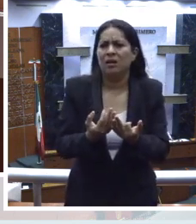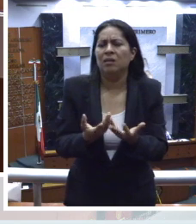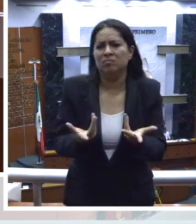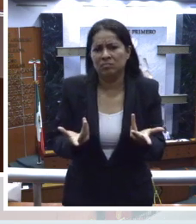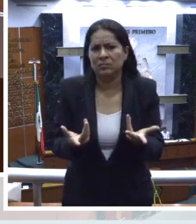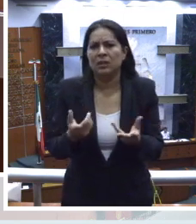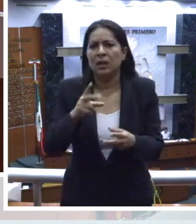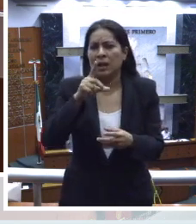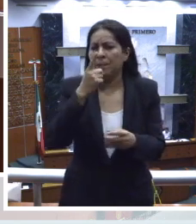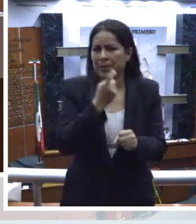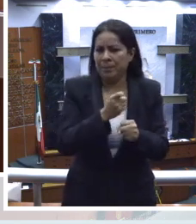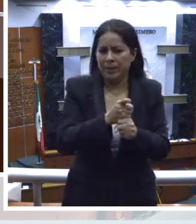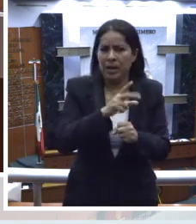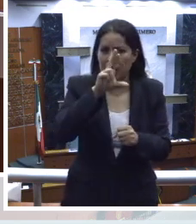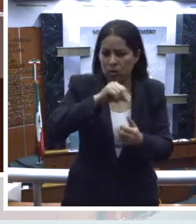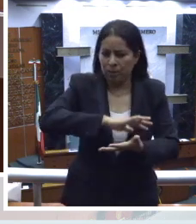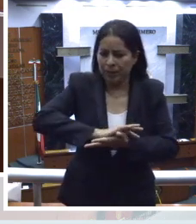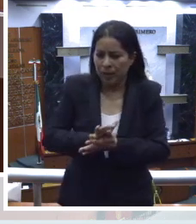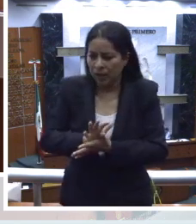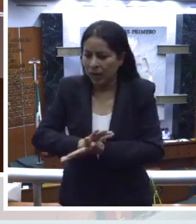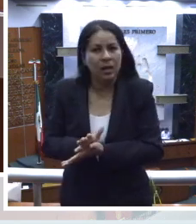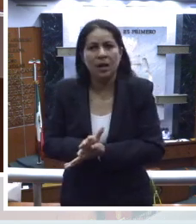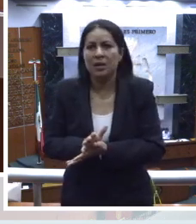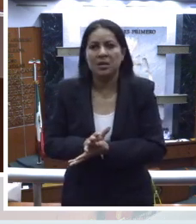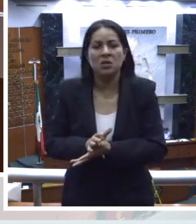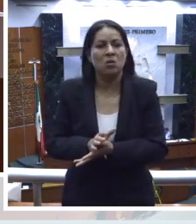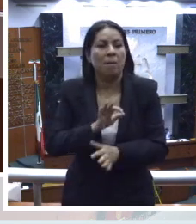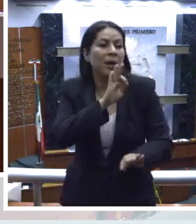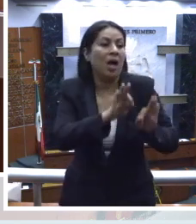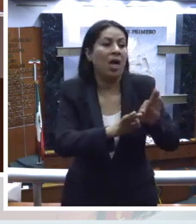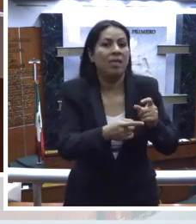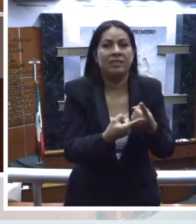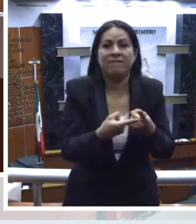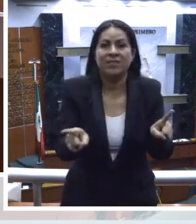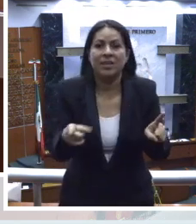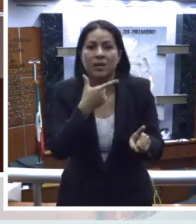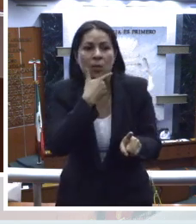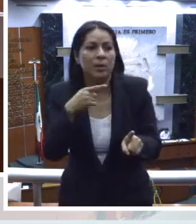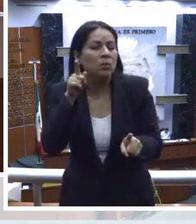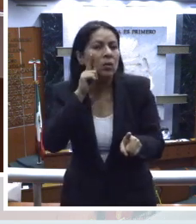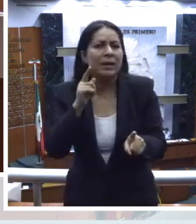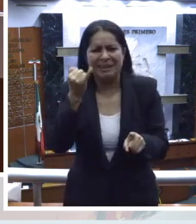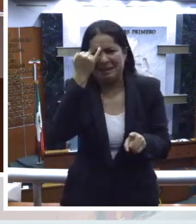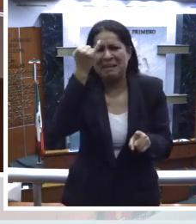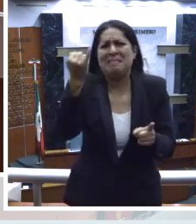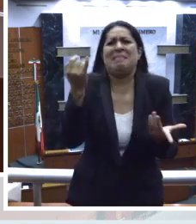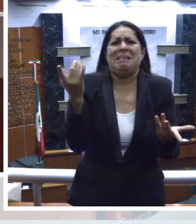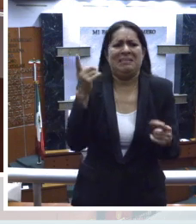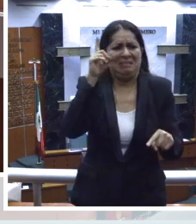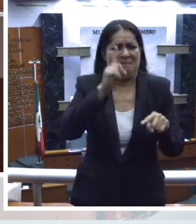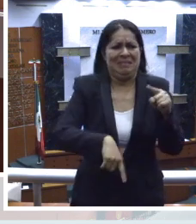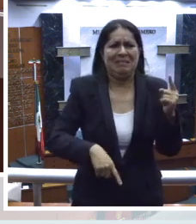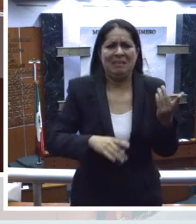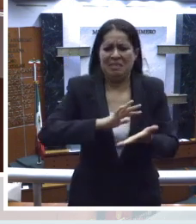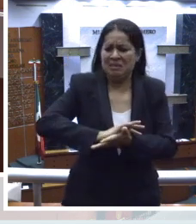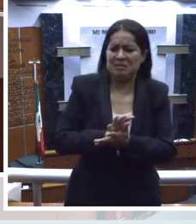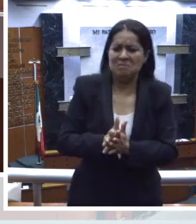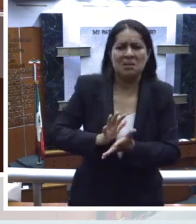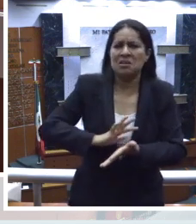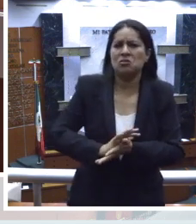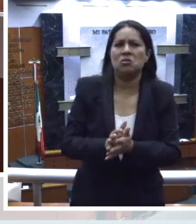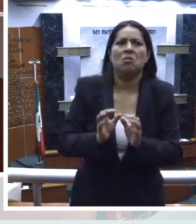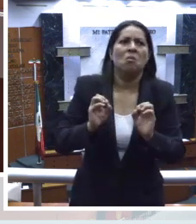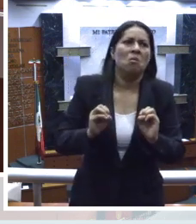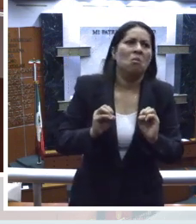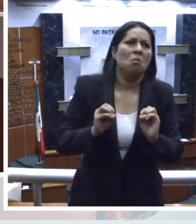discriminación, que conlleva que no haya tratos diferenciados basados en criterios prohibidos de discriminación